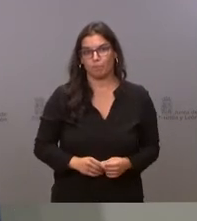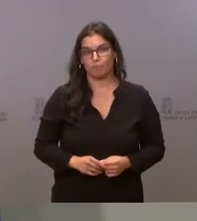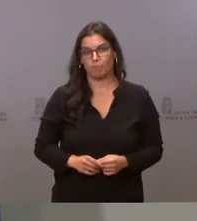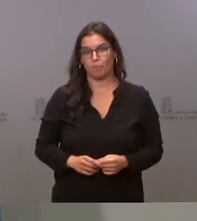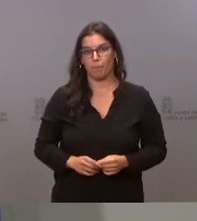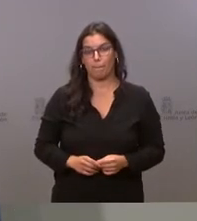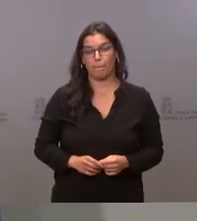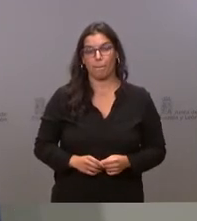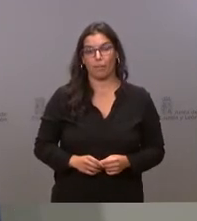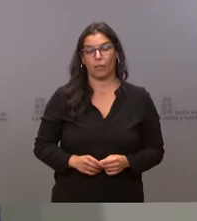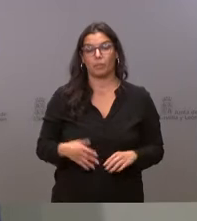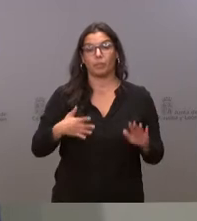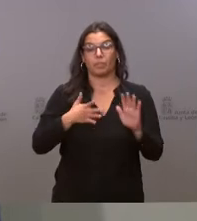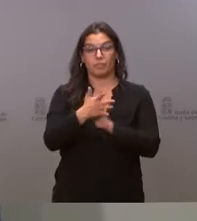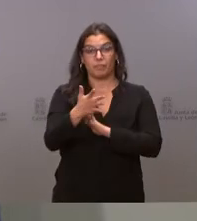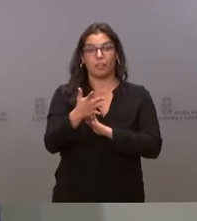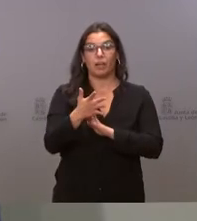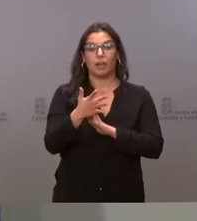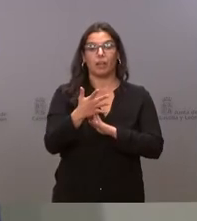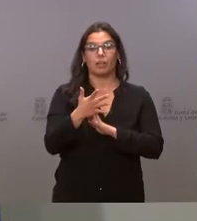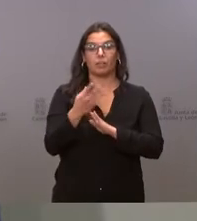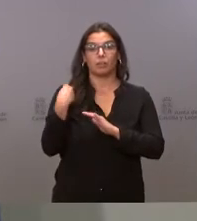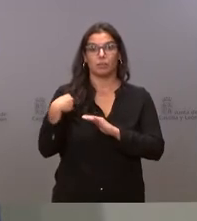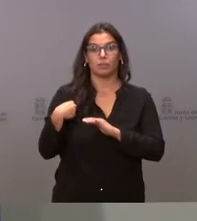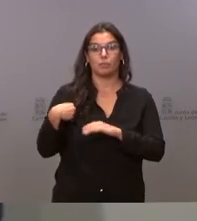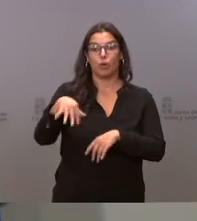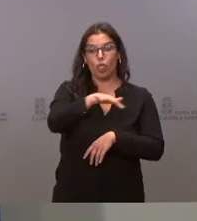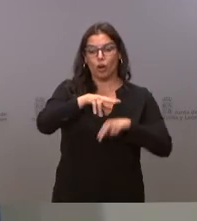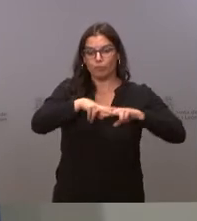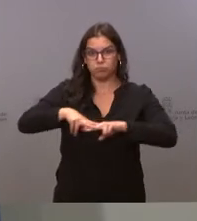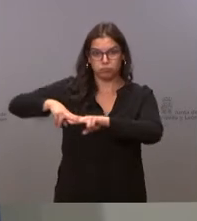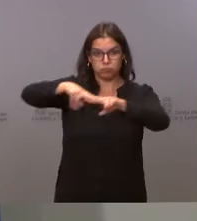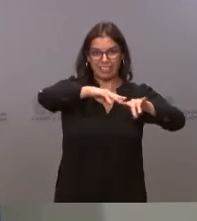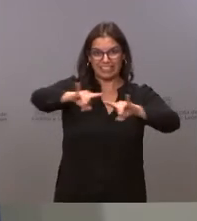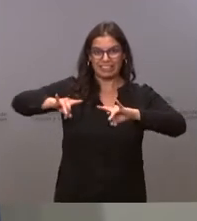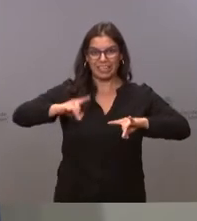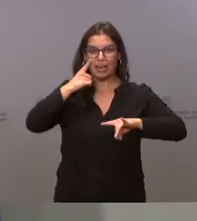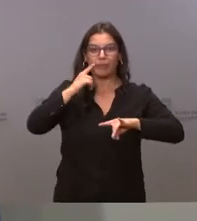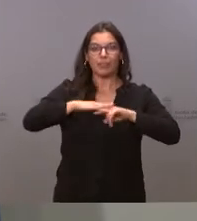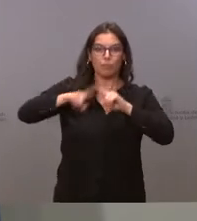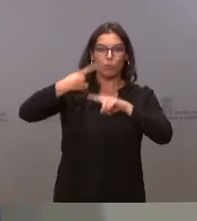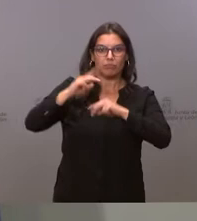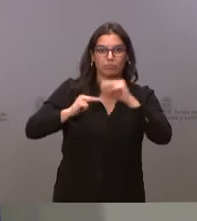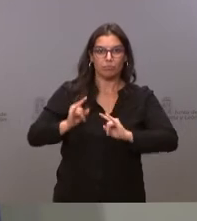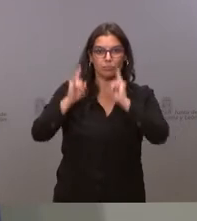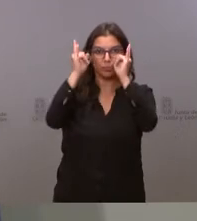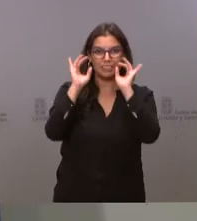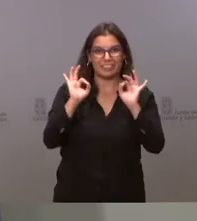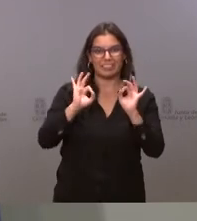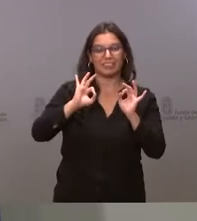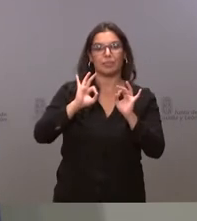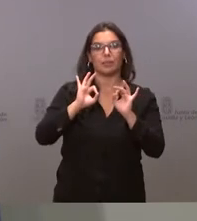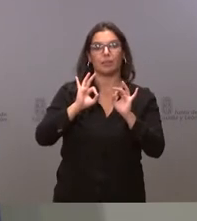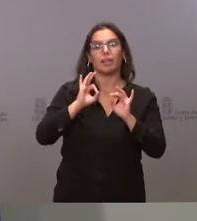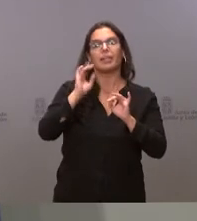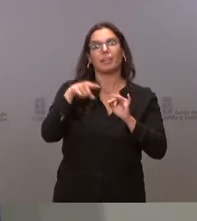Se trata de la redacción del levantamiento topográfico del proyecto básico y de ejecución de los proyectos específicos de instalaciones del estudio de